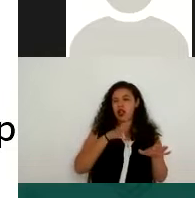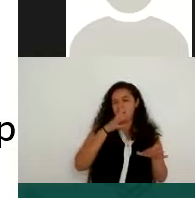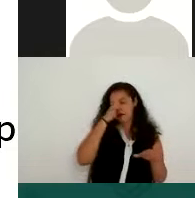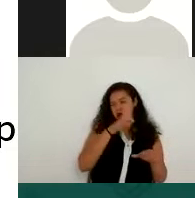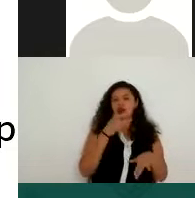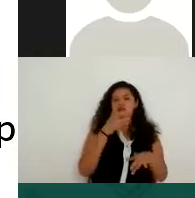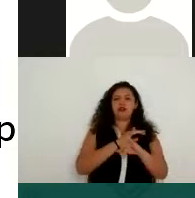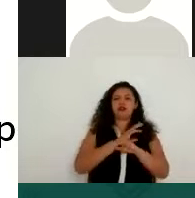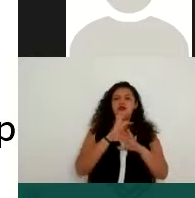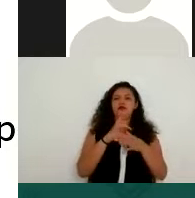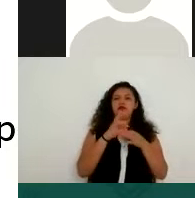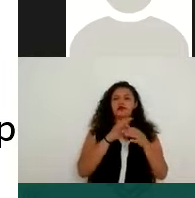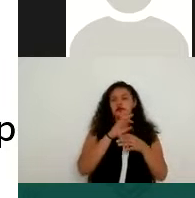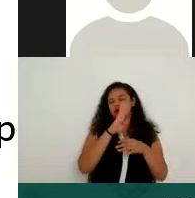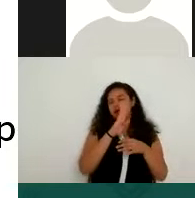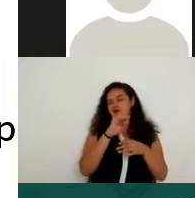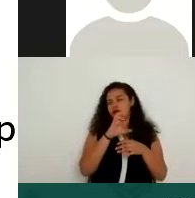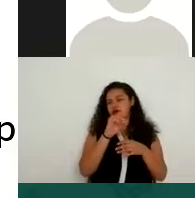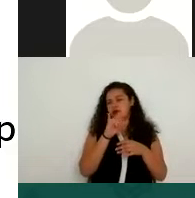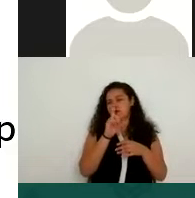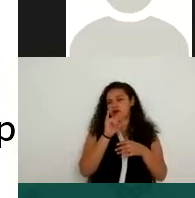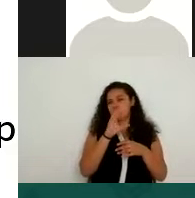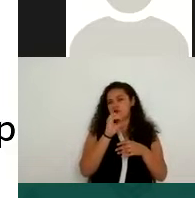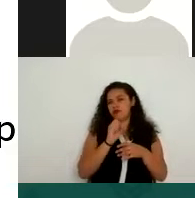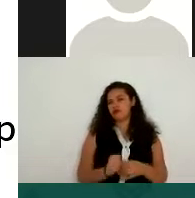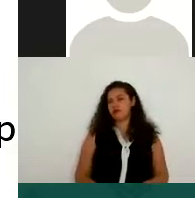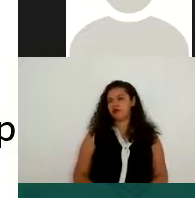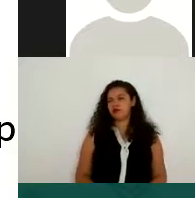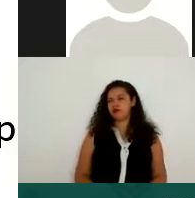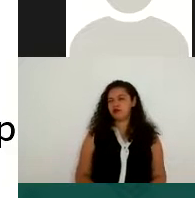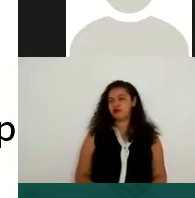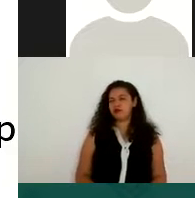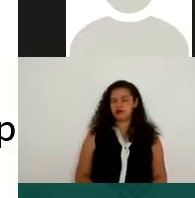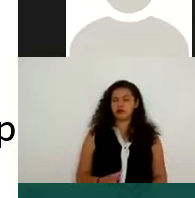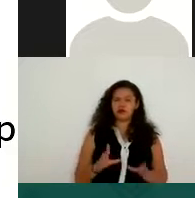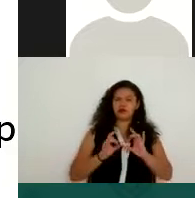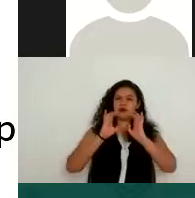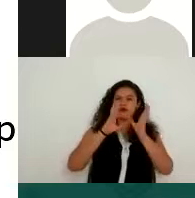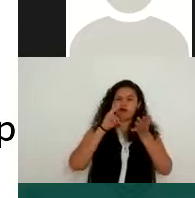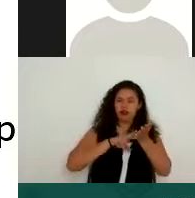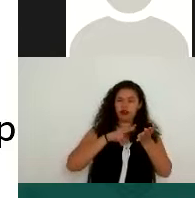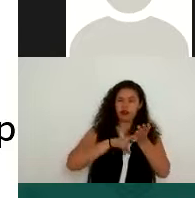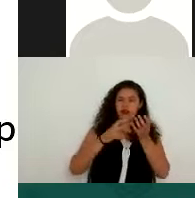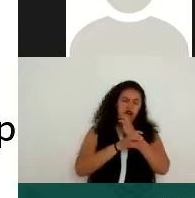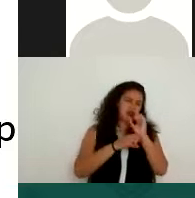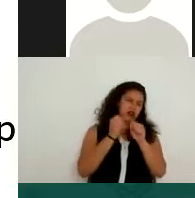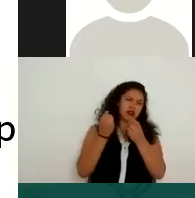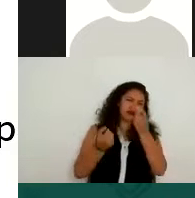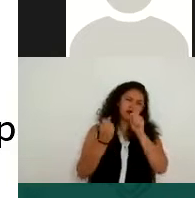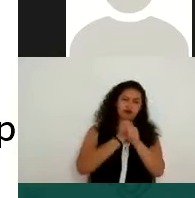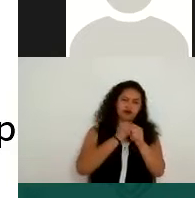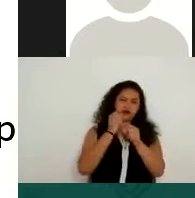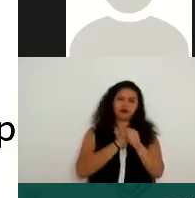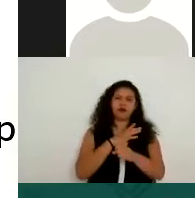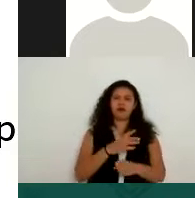también es un caso que ya se está empezando a valorar a través de ciertas máquinas alboísmos. La forma en que nosotros